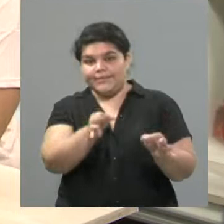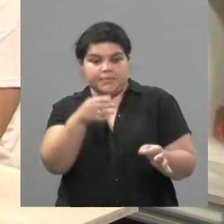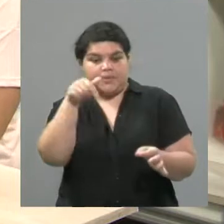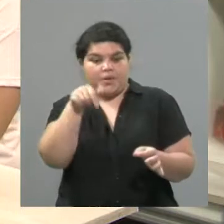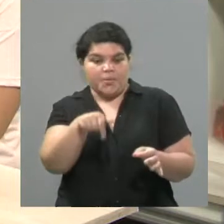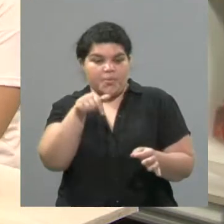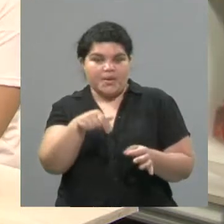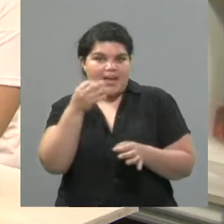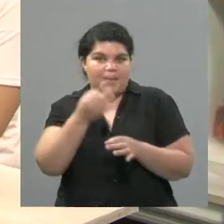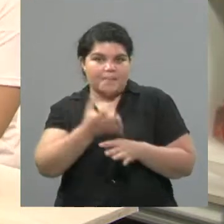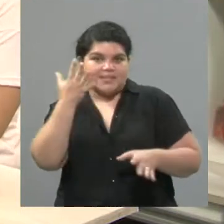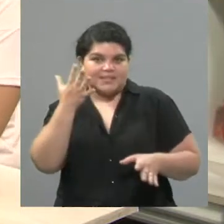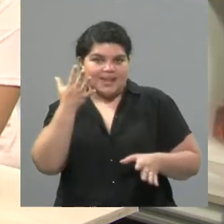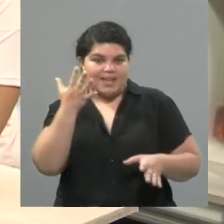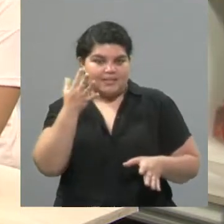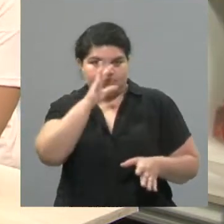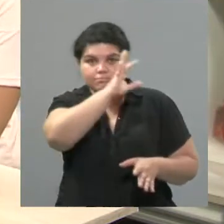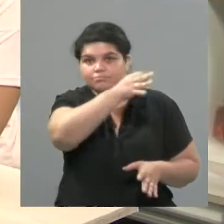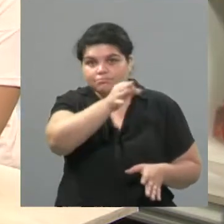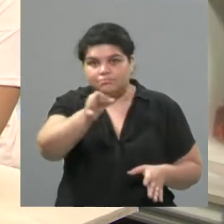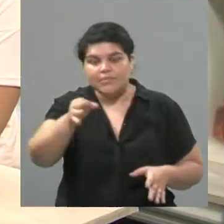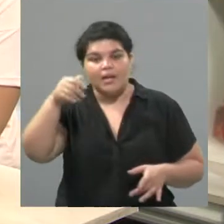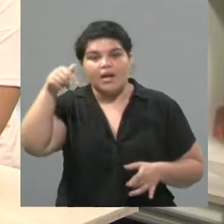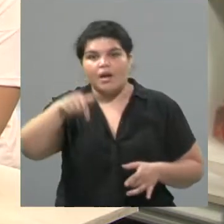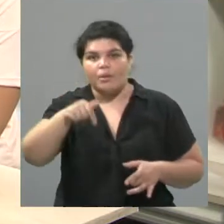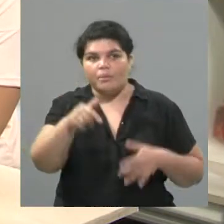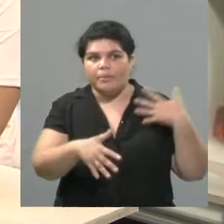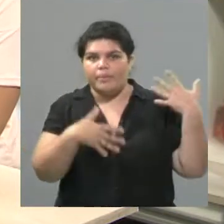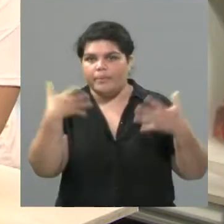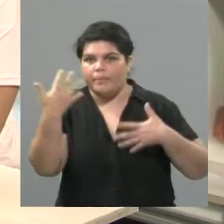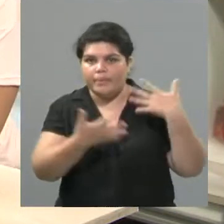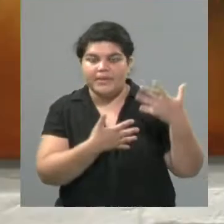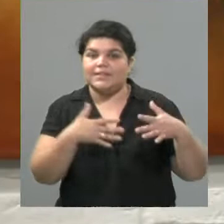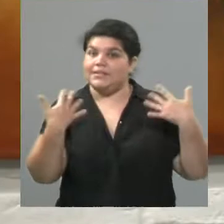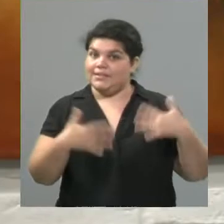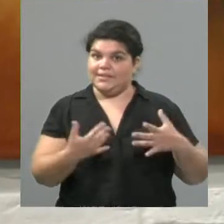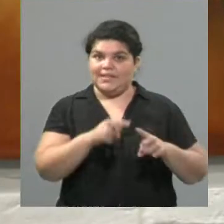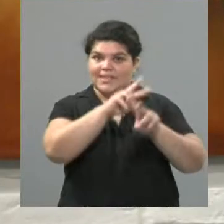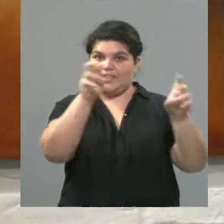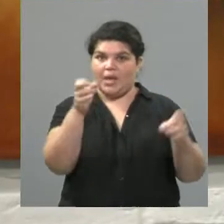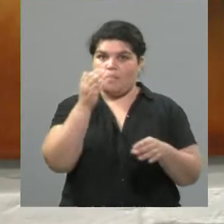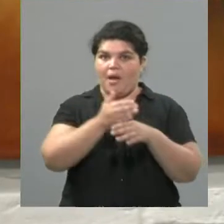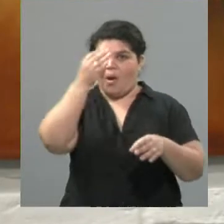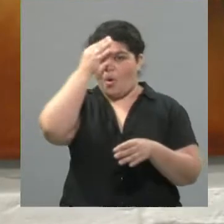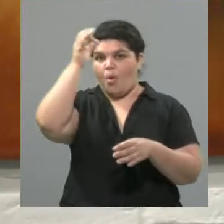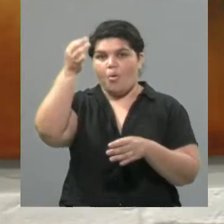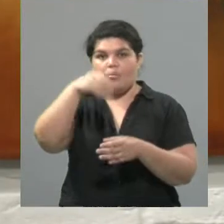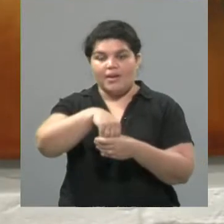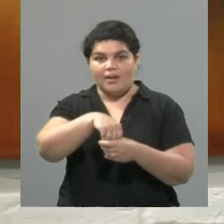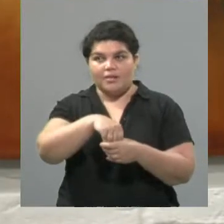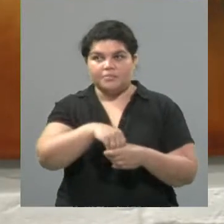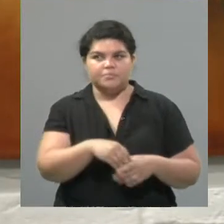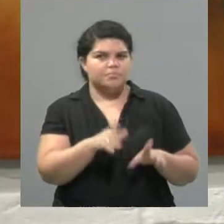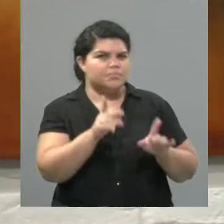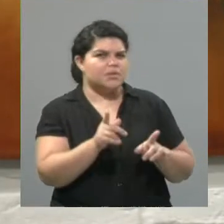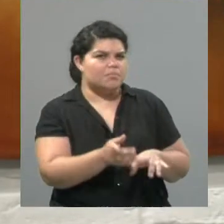porque es lo que decía Fauto, es como una cruzada en donde se han metido ustedes con la obra o no. Sí, bueno, la obra se empezó a gestar